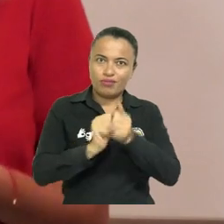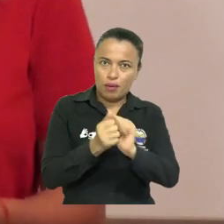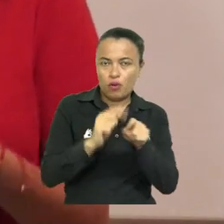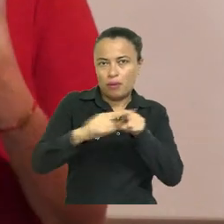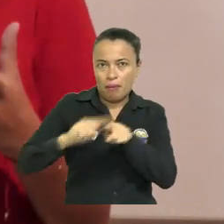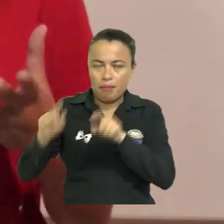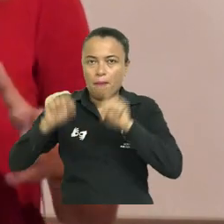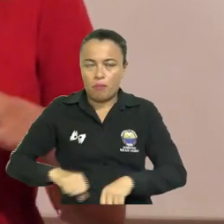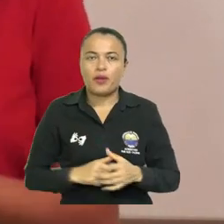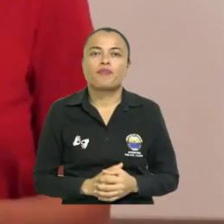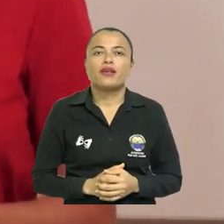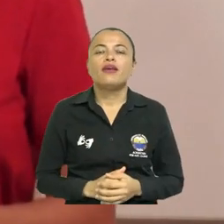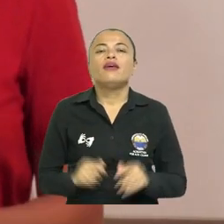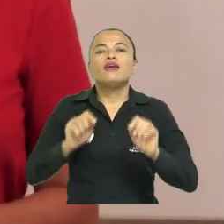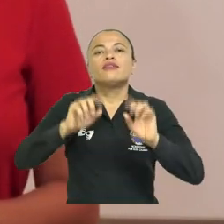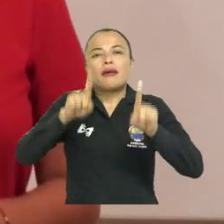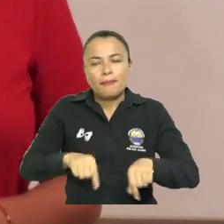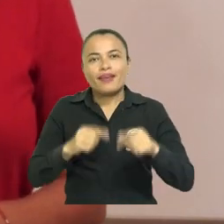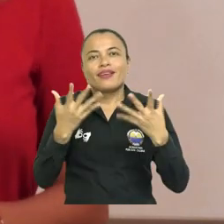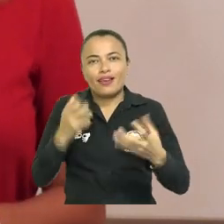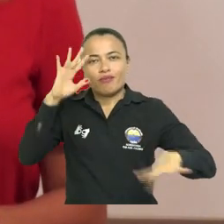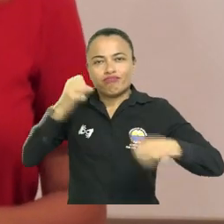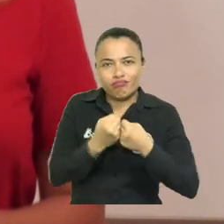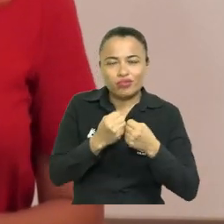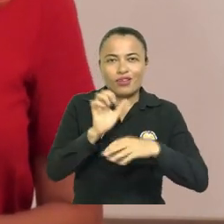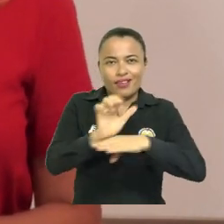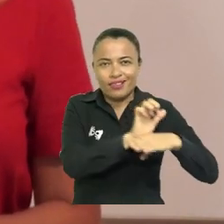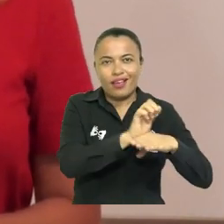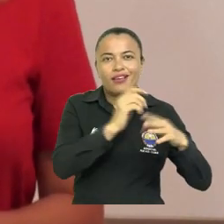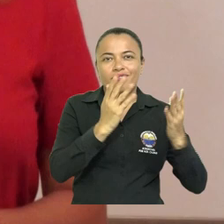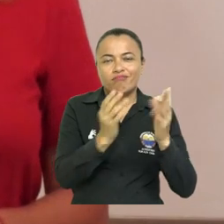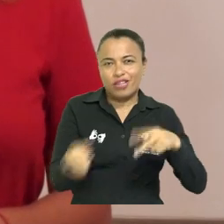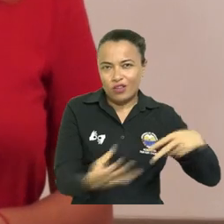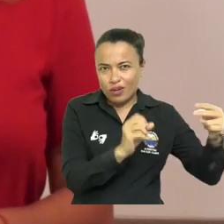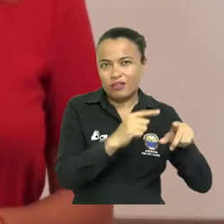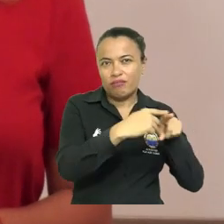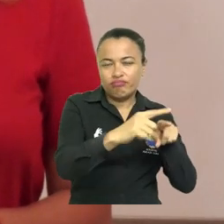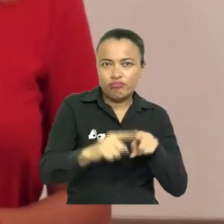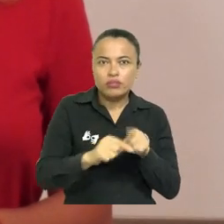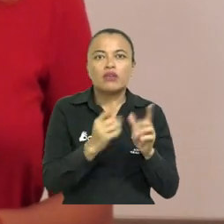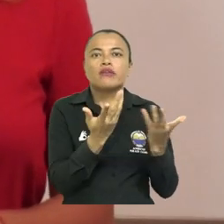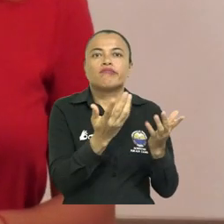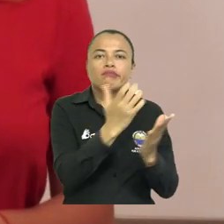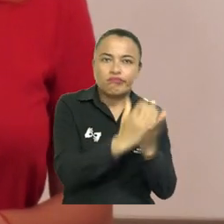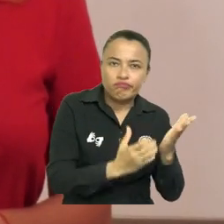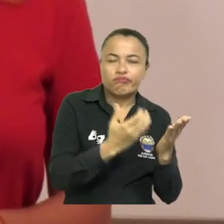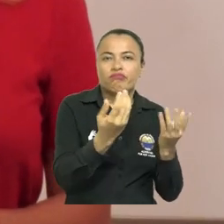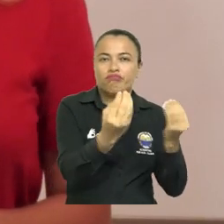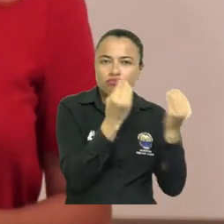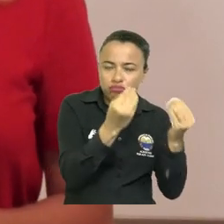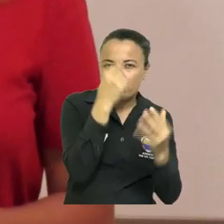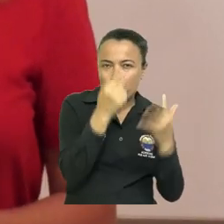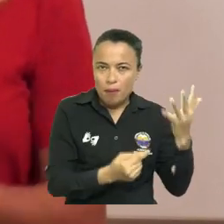pertenecente al programa en diferentes equipos deportivos. También queremos crear alianzas con entidades educativas externas, donde por medio de conferencias y cursos certificados,